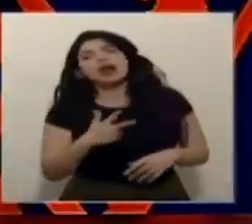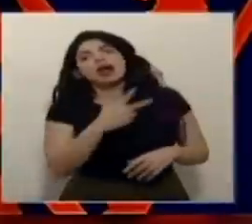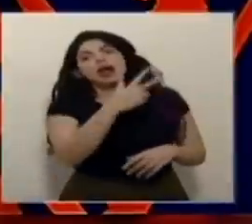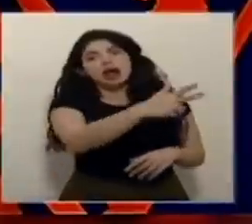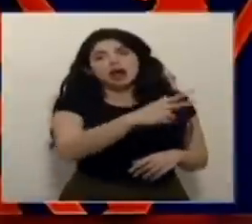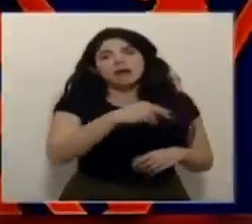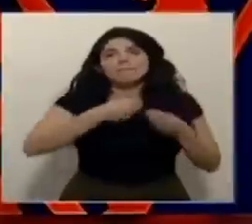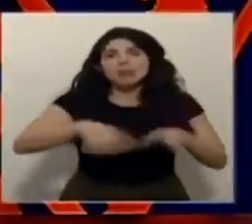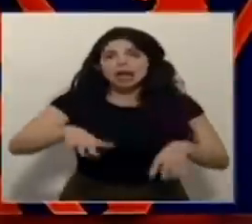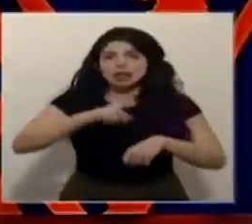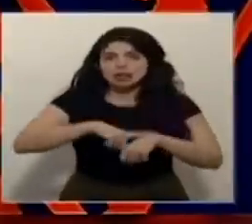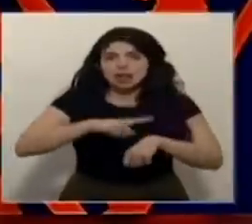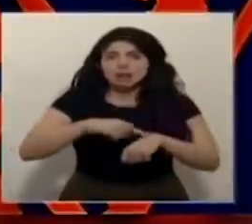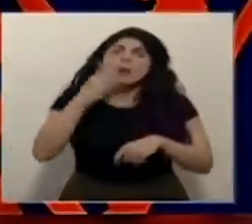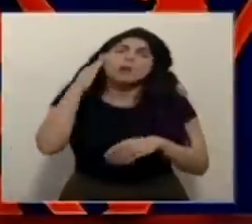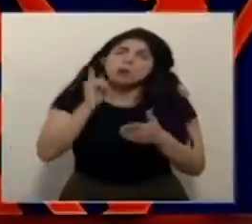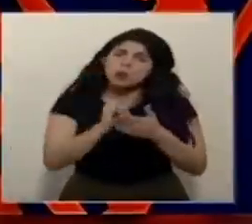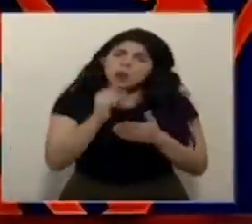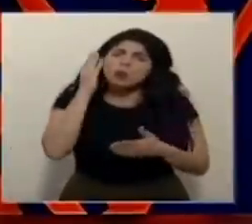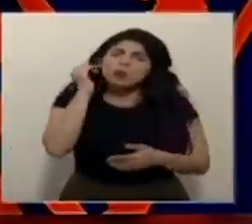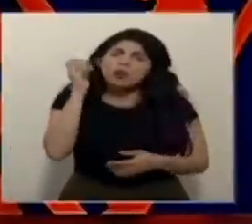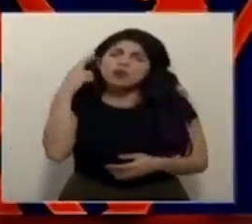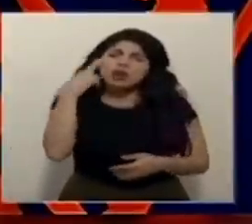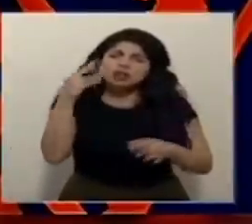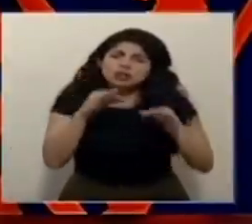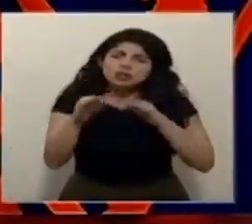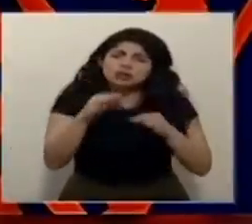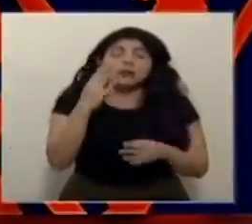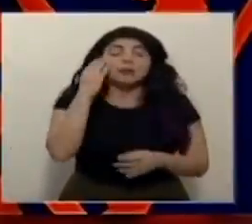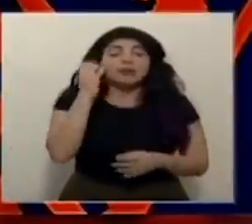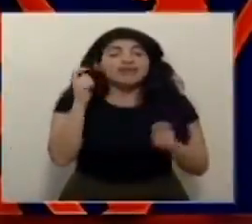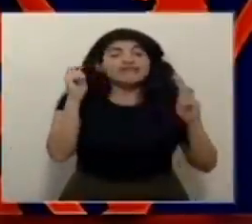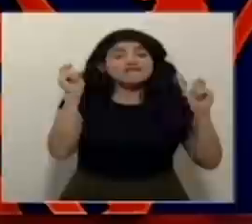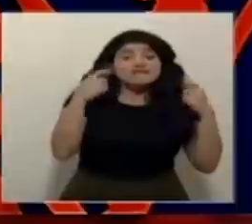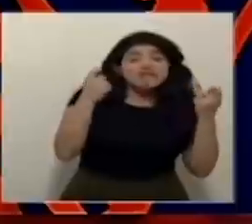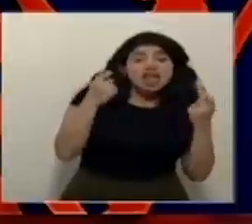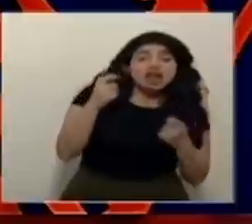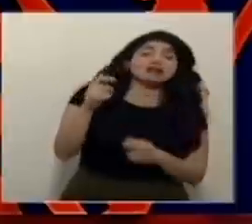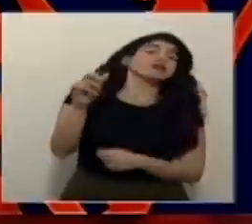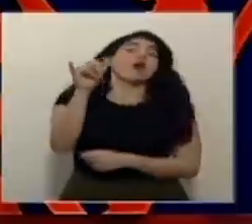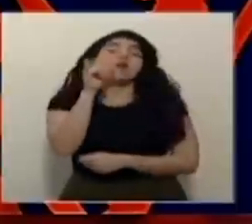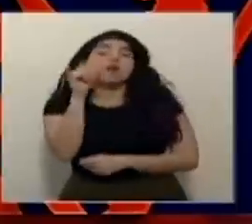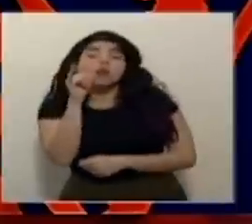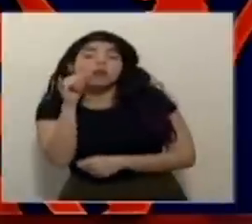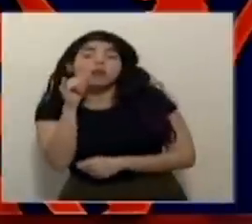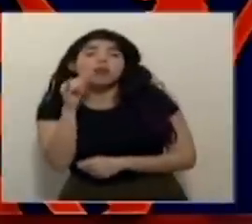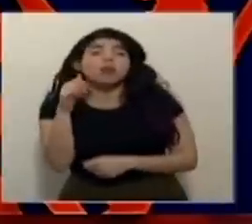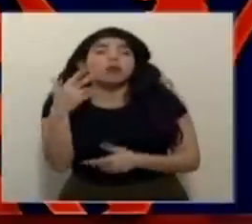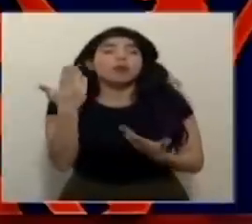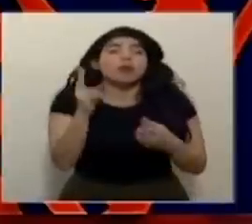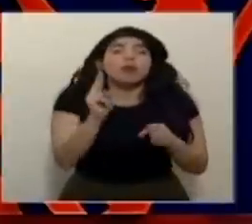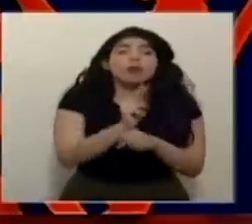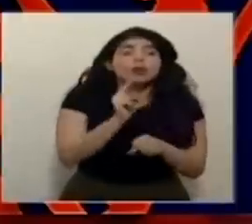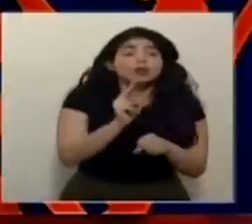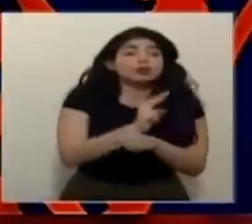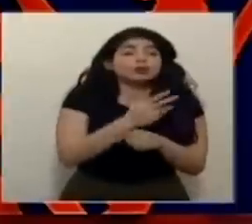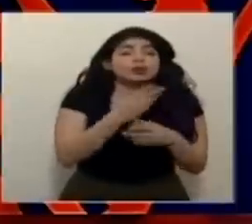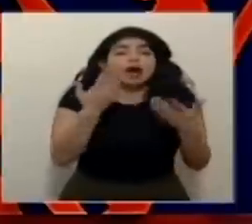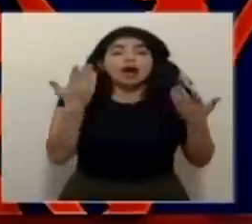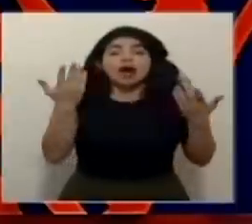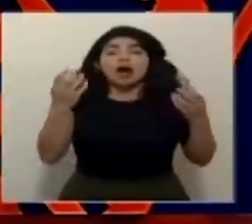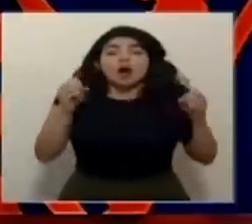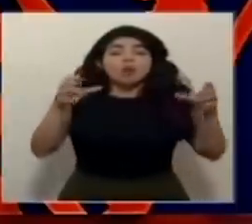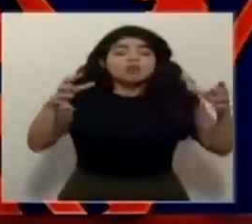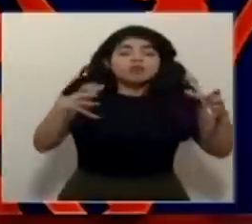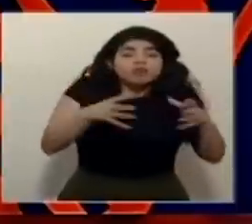les quiero contar esto? Porque las fiestas, el tomar licor, la utilización de las